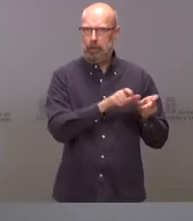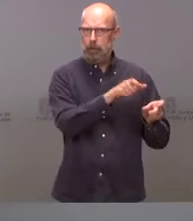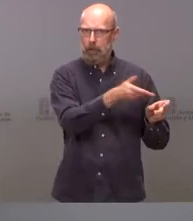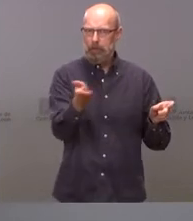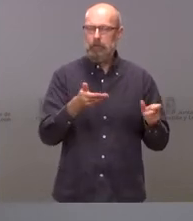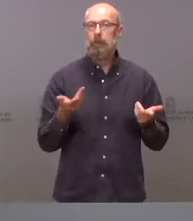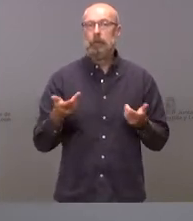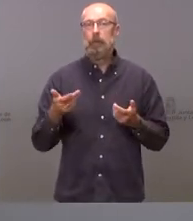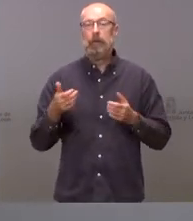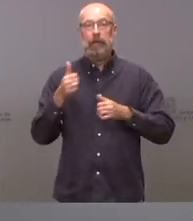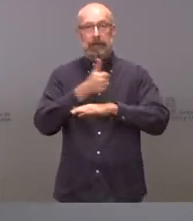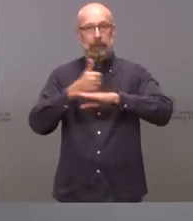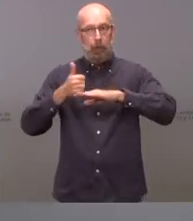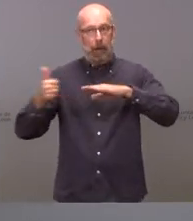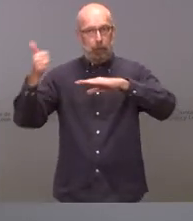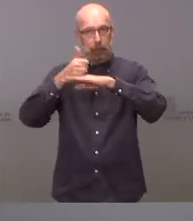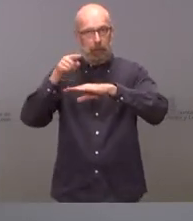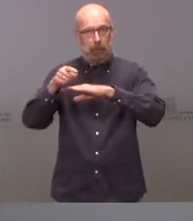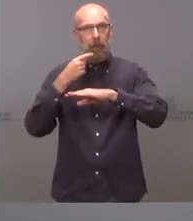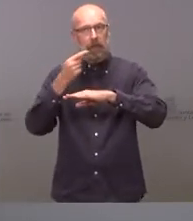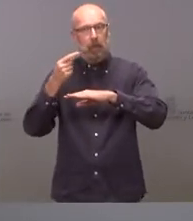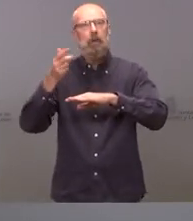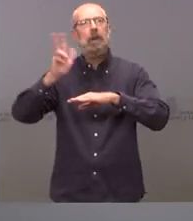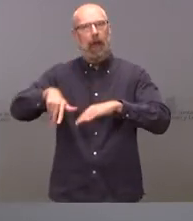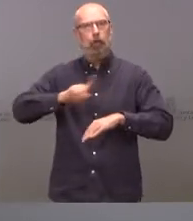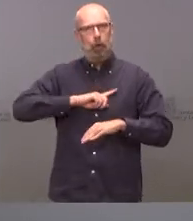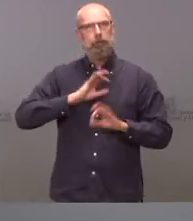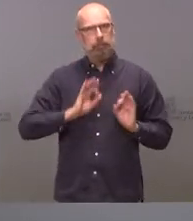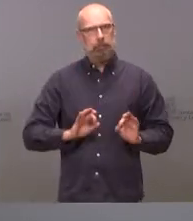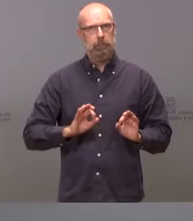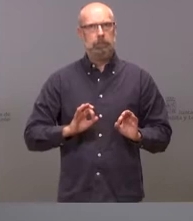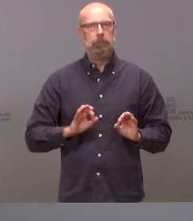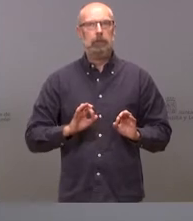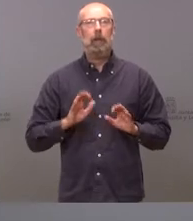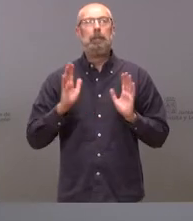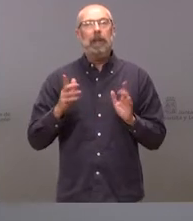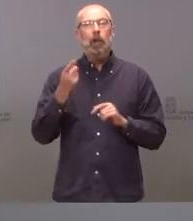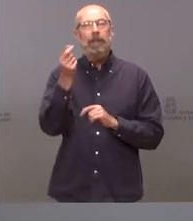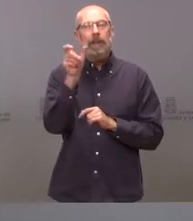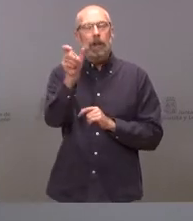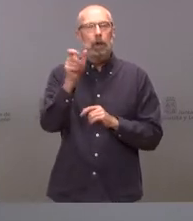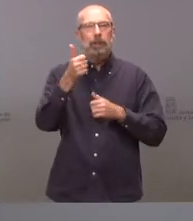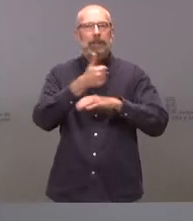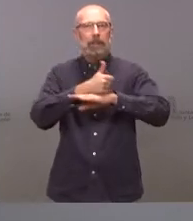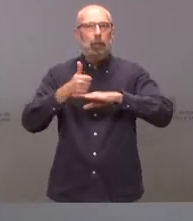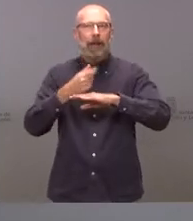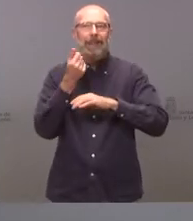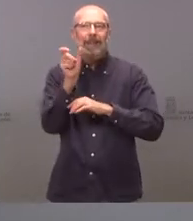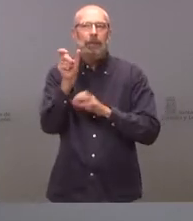tribunal supremo lo que vino a decir es que teníamos razón pero es verdad que no fue capaz de cuantificar la cifra básicamente porque